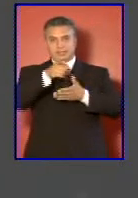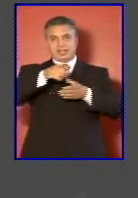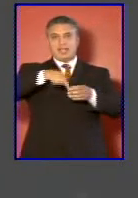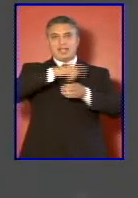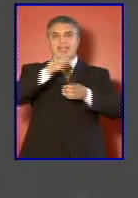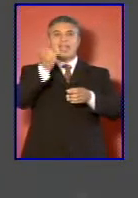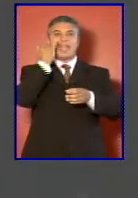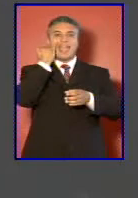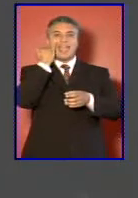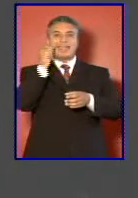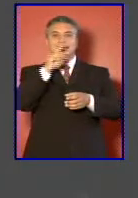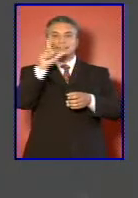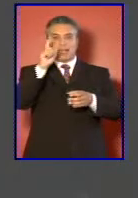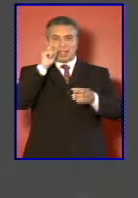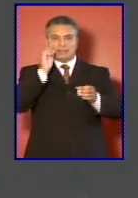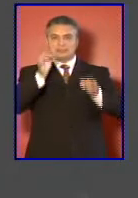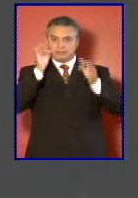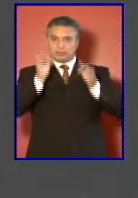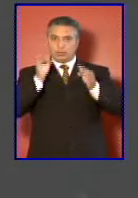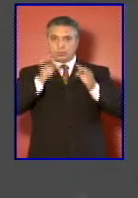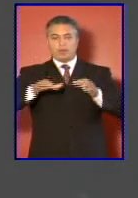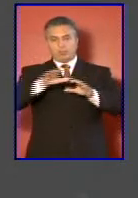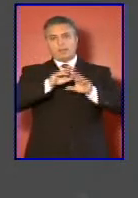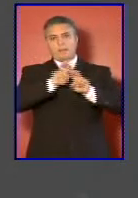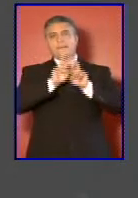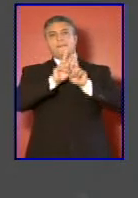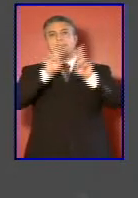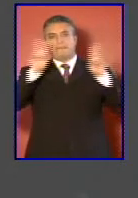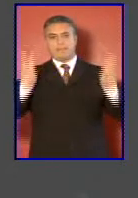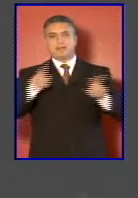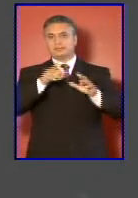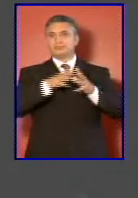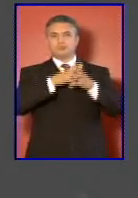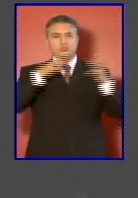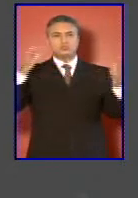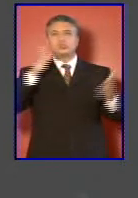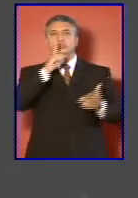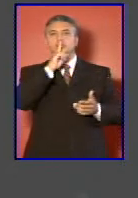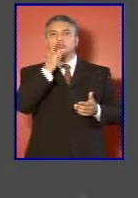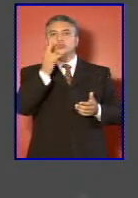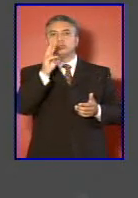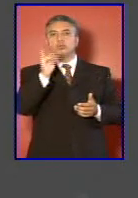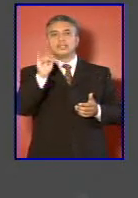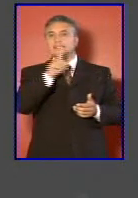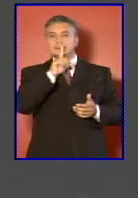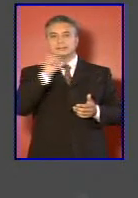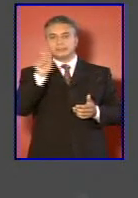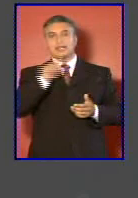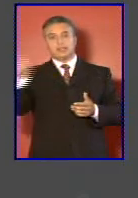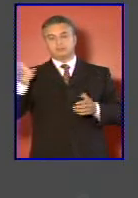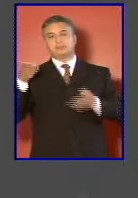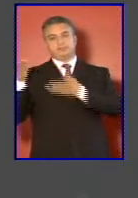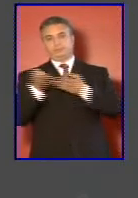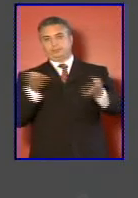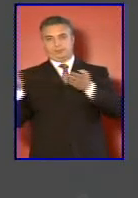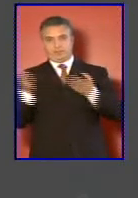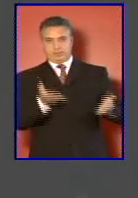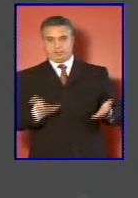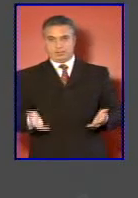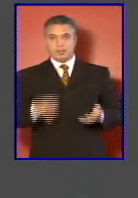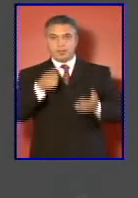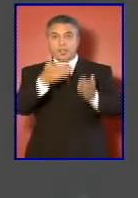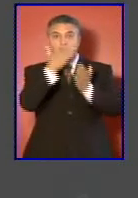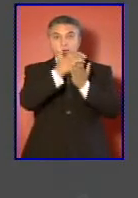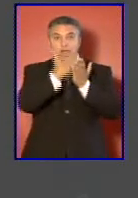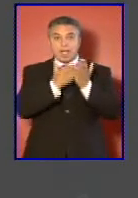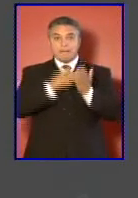asegurándola con tranquilidad y paz a los cientos de turistas que la visitan. Este programa de